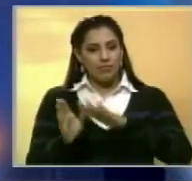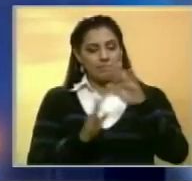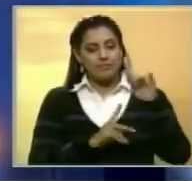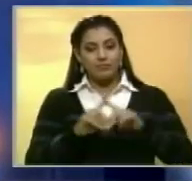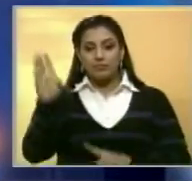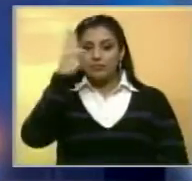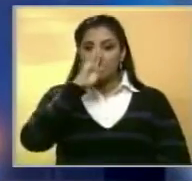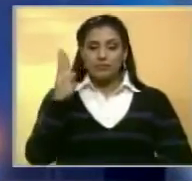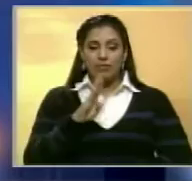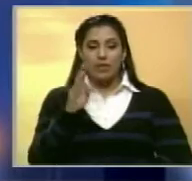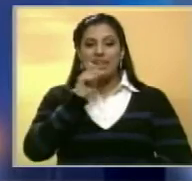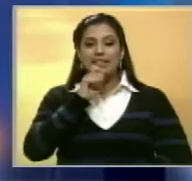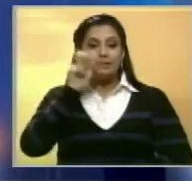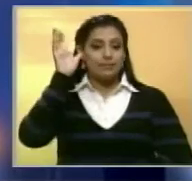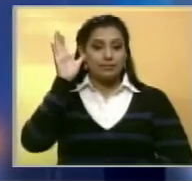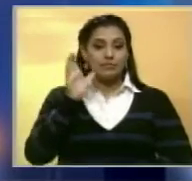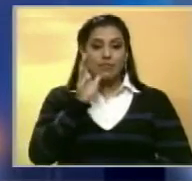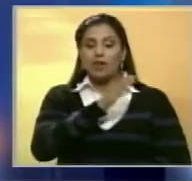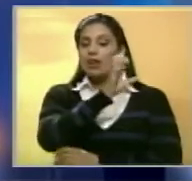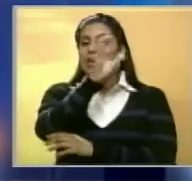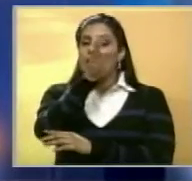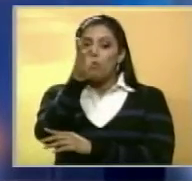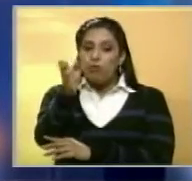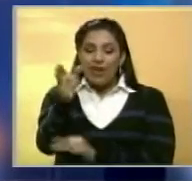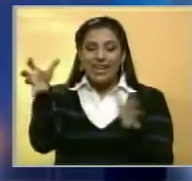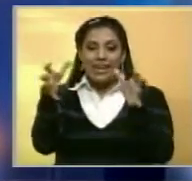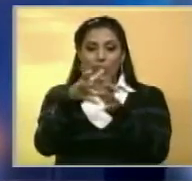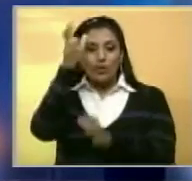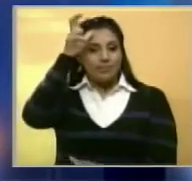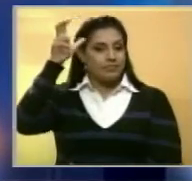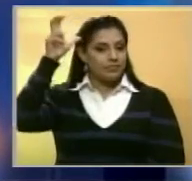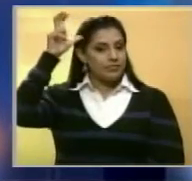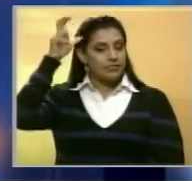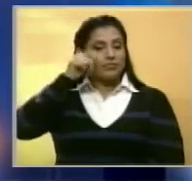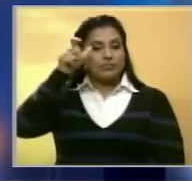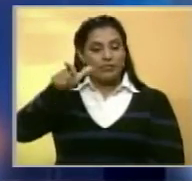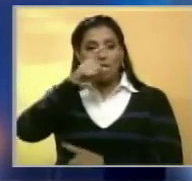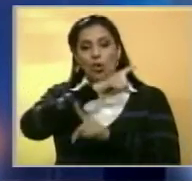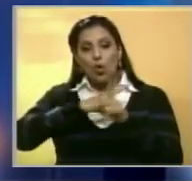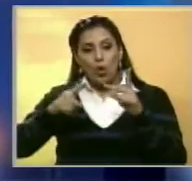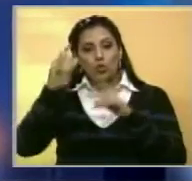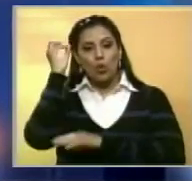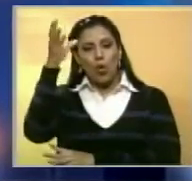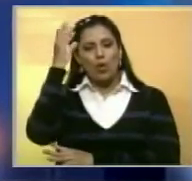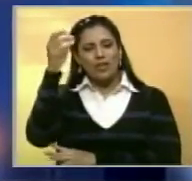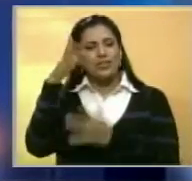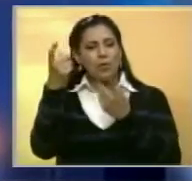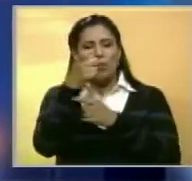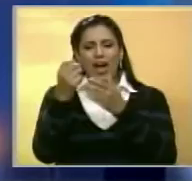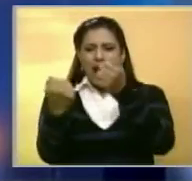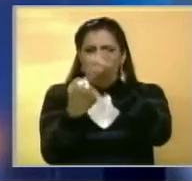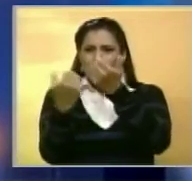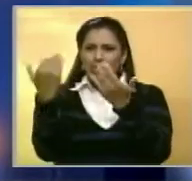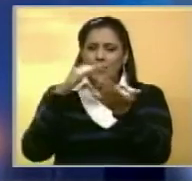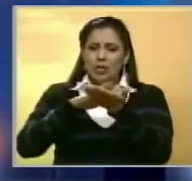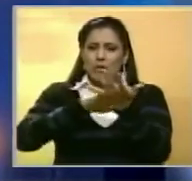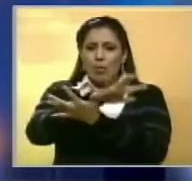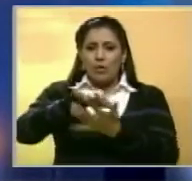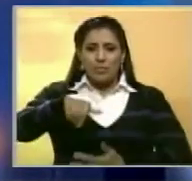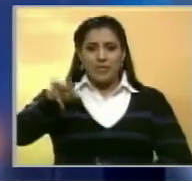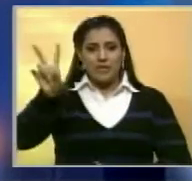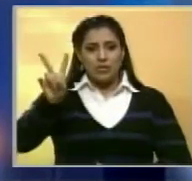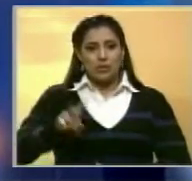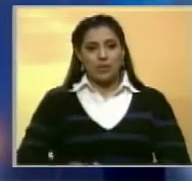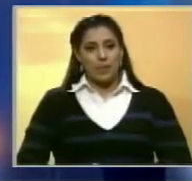En Brasil, Enrique Capriles se reunió con el canciller de ese país, José Serra, y un grupo de congresistas para buscar apoyo y soluciones a la situación